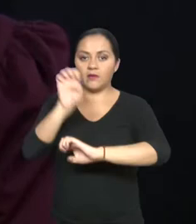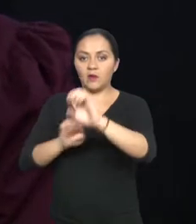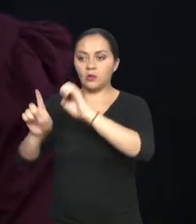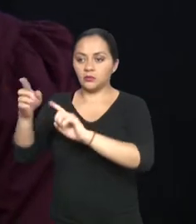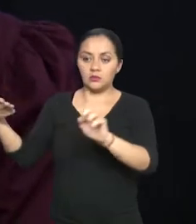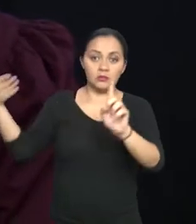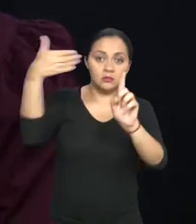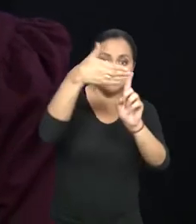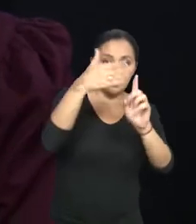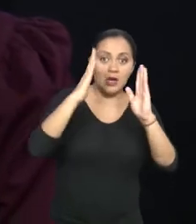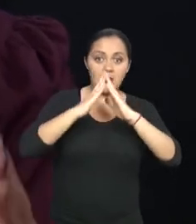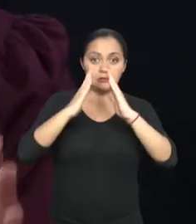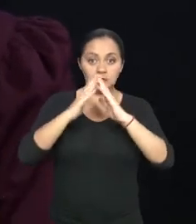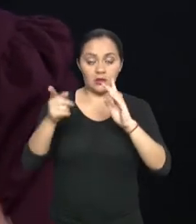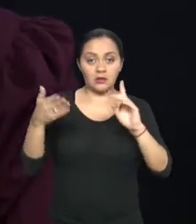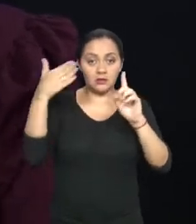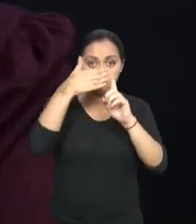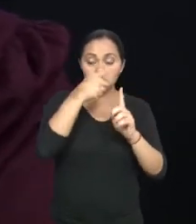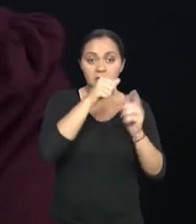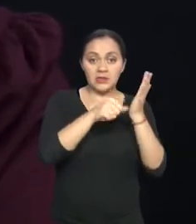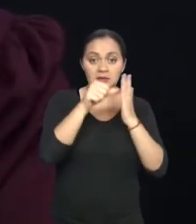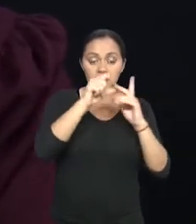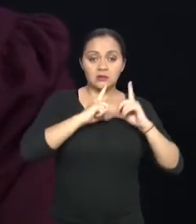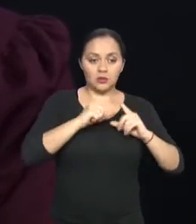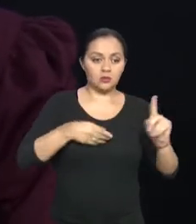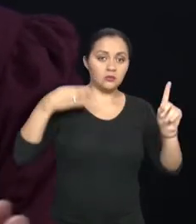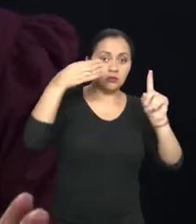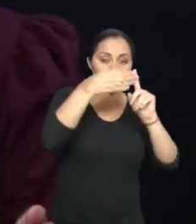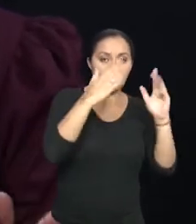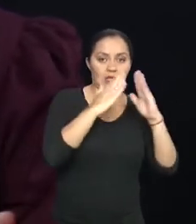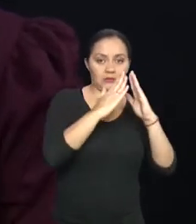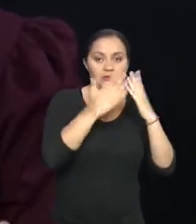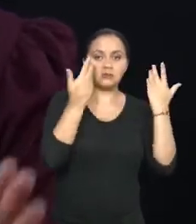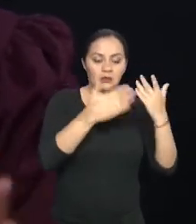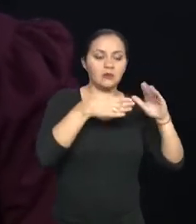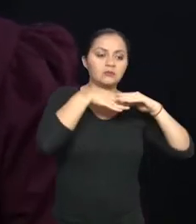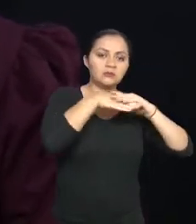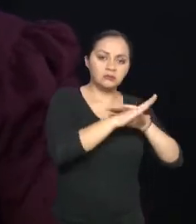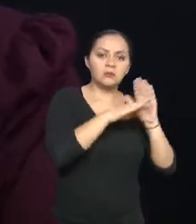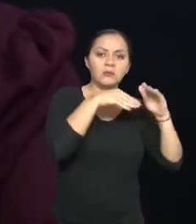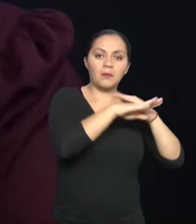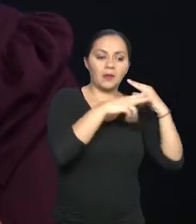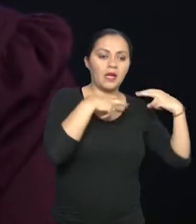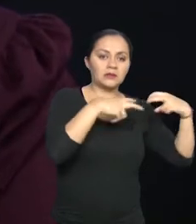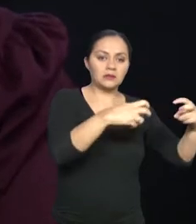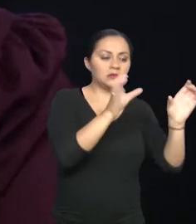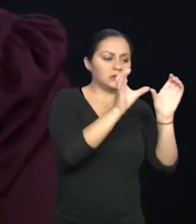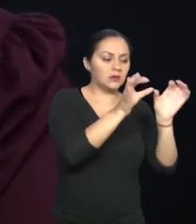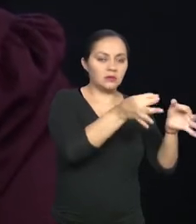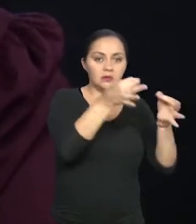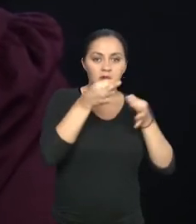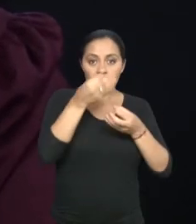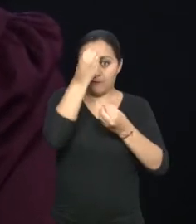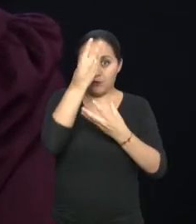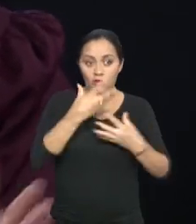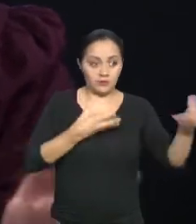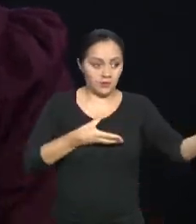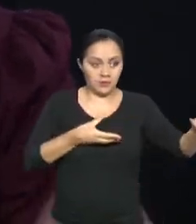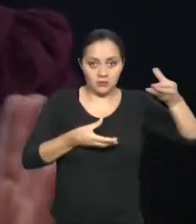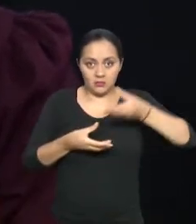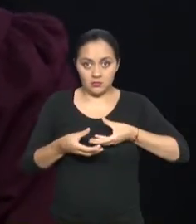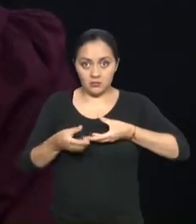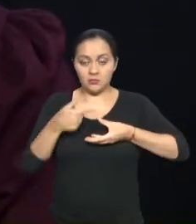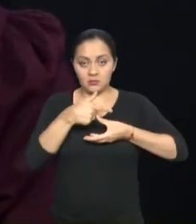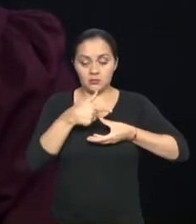domiciliaria, donde justamente entiendo, como bien lo dice Javier, Salud guarda los respaldos y a ustedes lo que les llegue es el informe social, ya entendería,